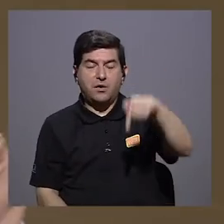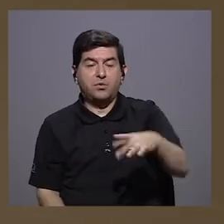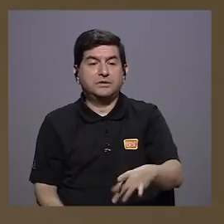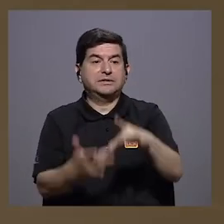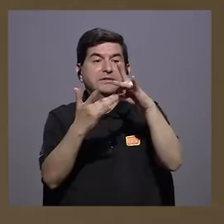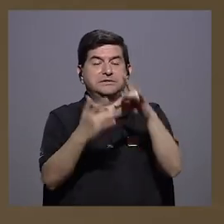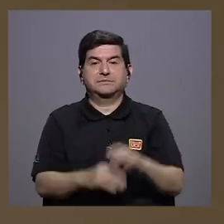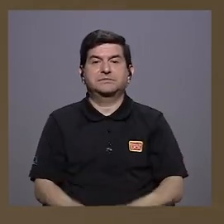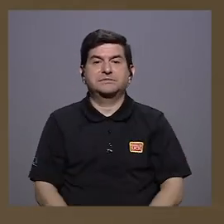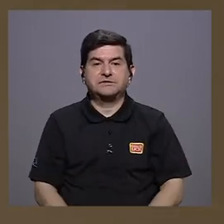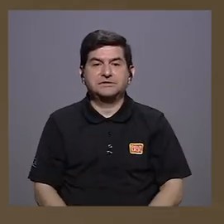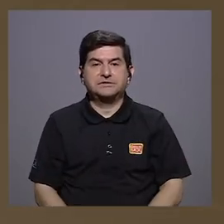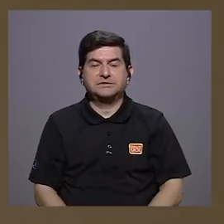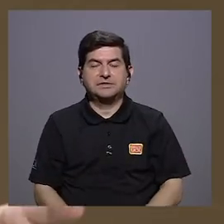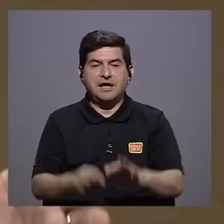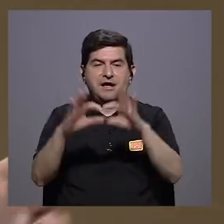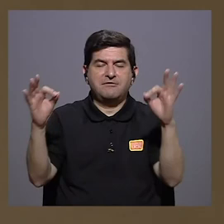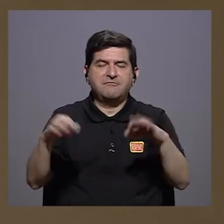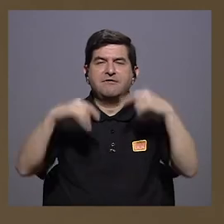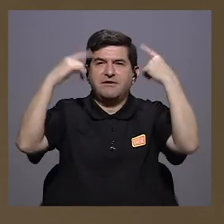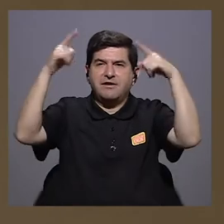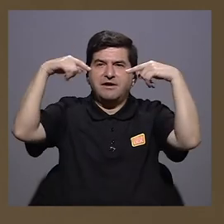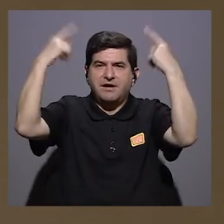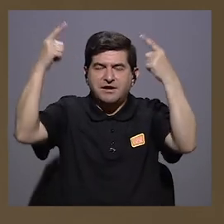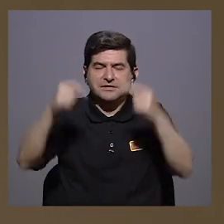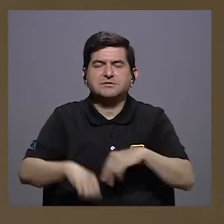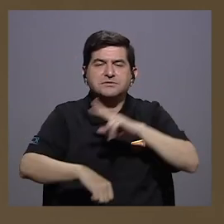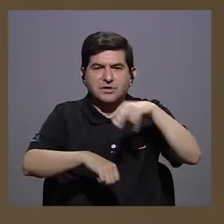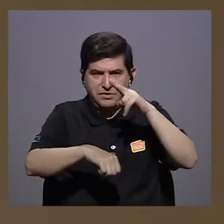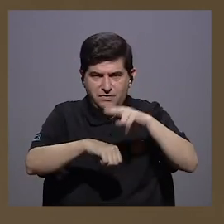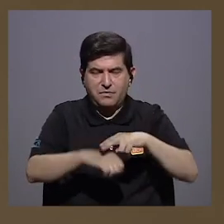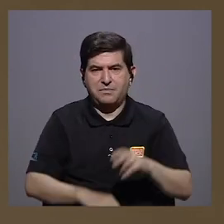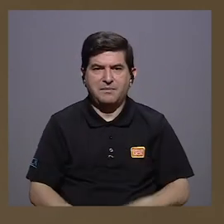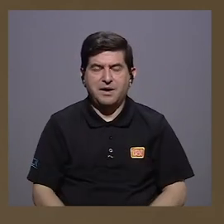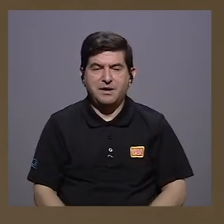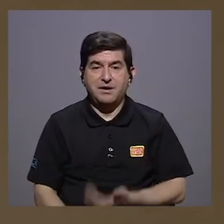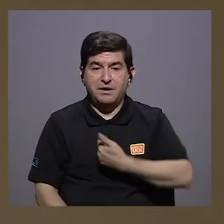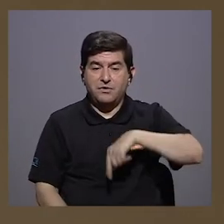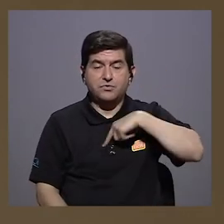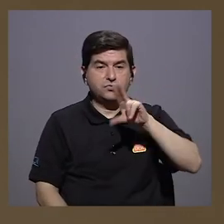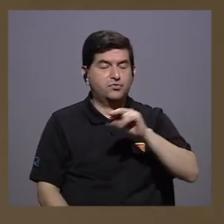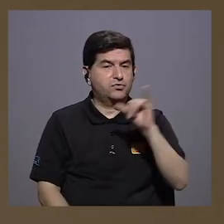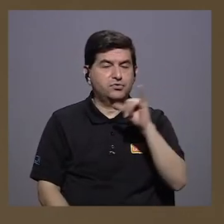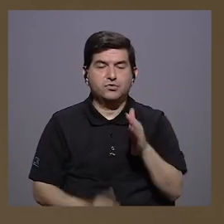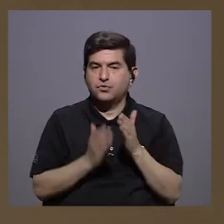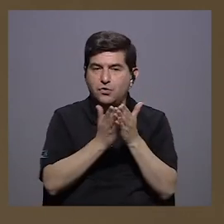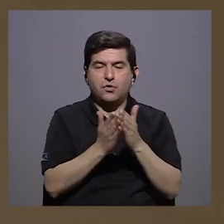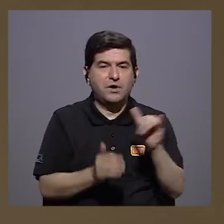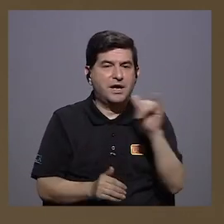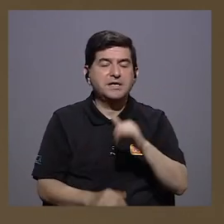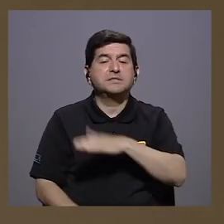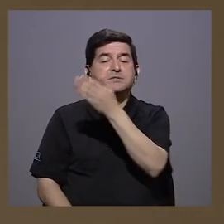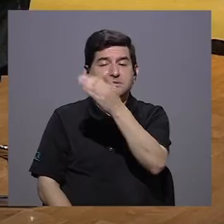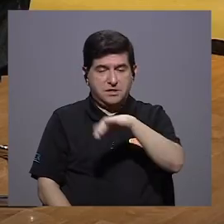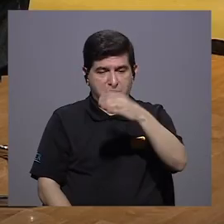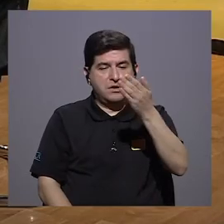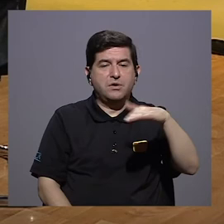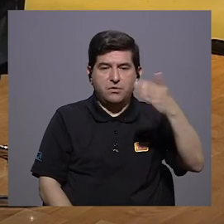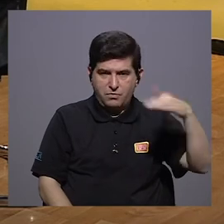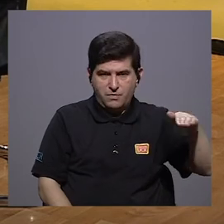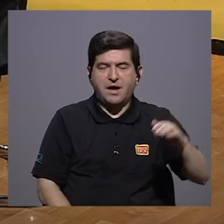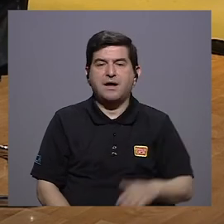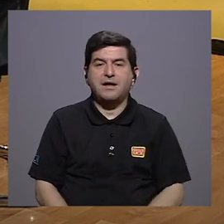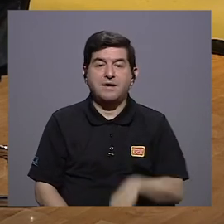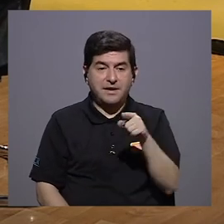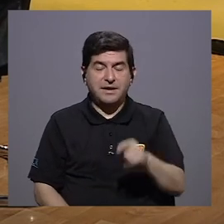más que nunca, el proverbio que se ha hecho muy famoso, pero que además es muy común, de que no estamos en el mismo barco, sino en el mismo mar, parece que